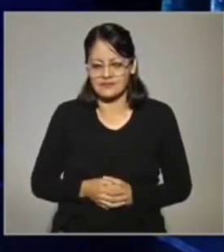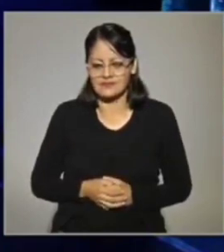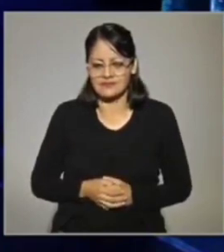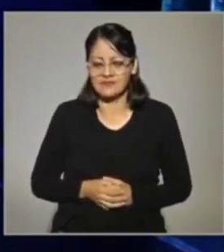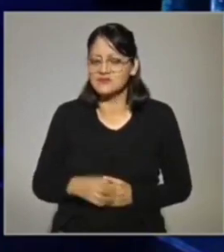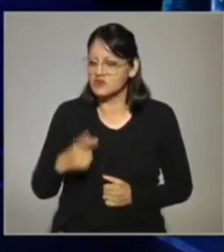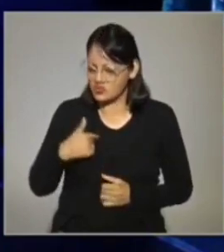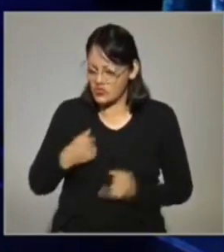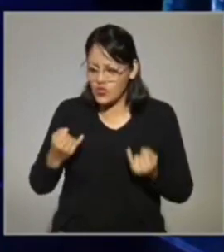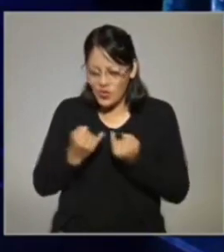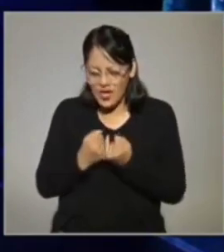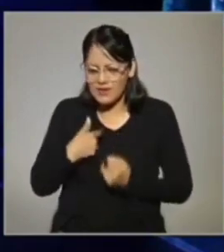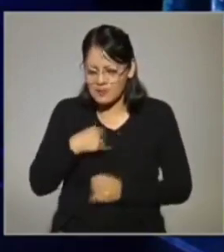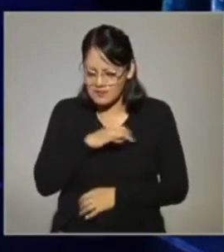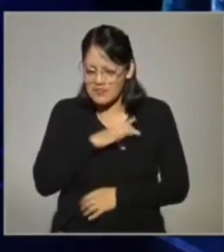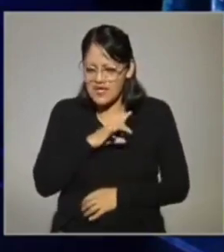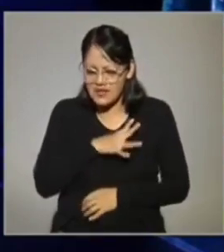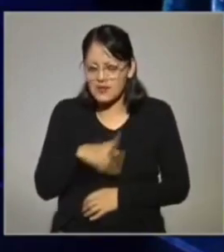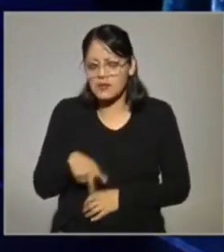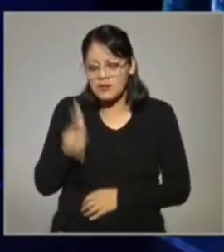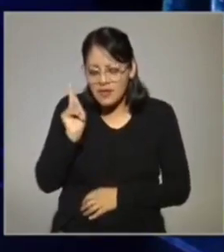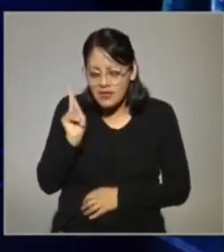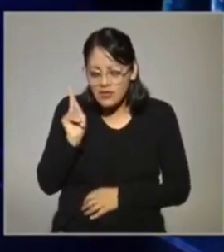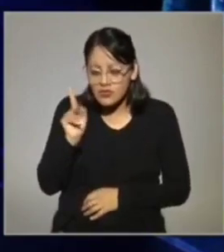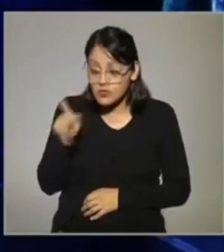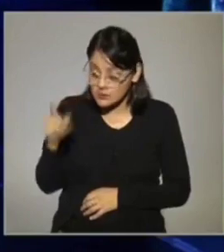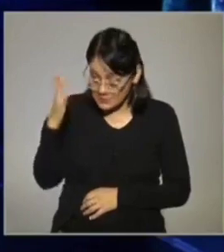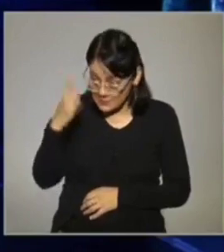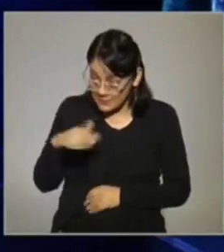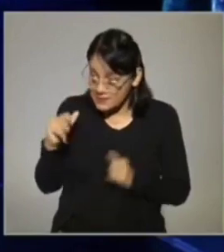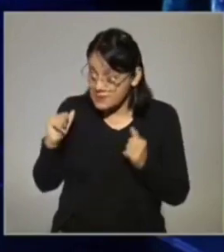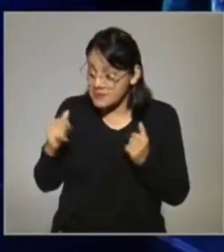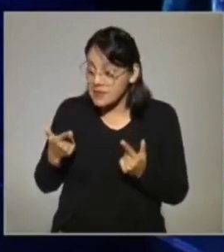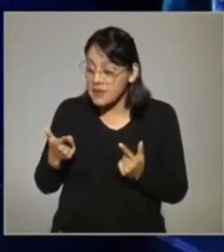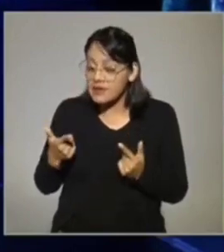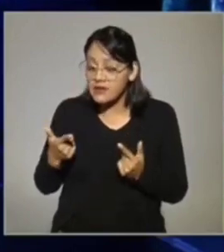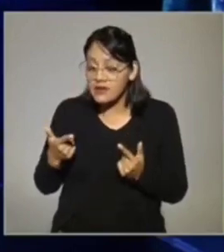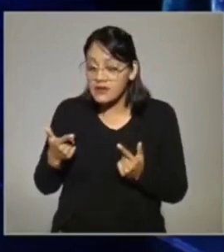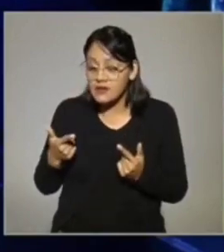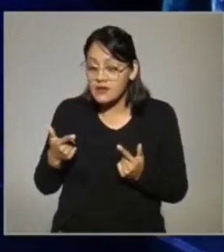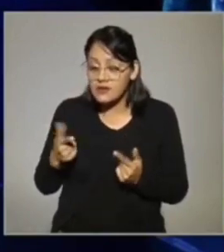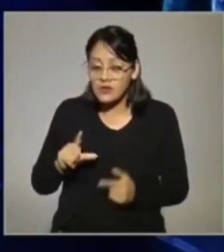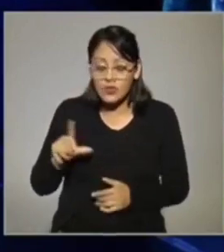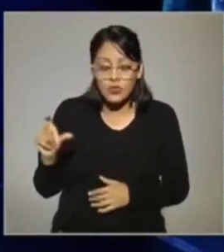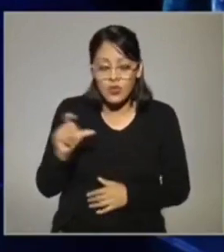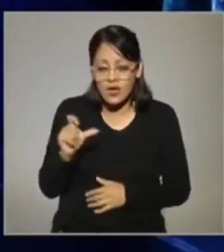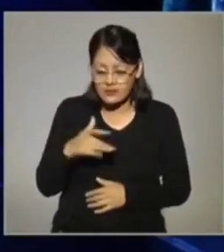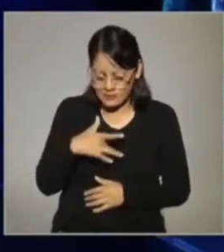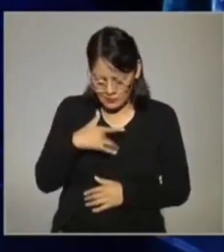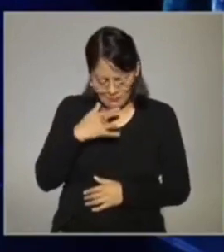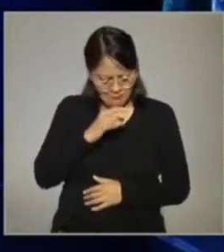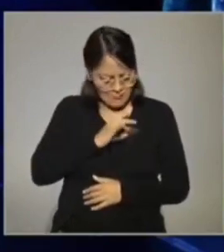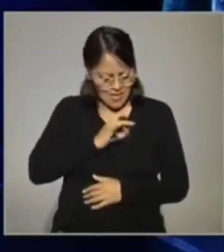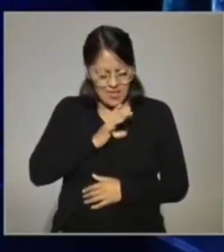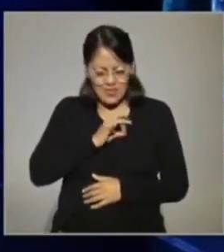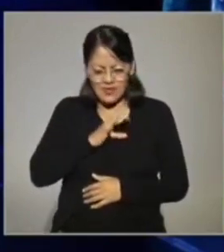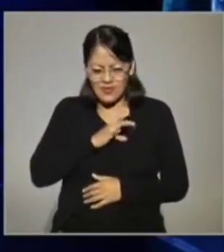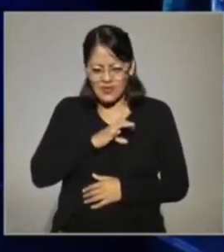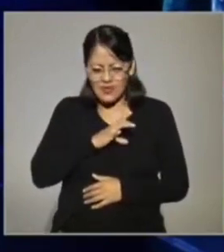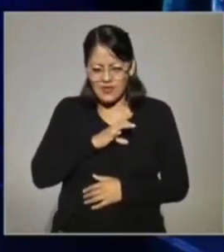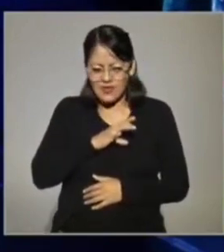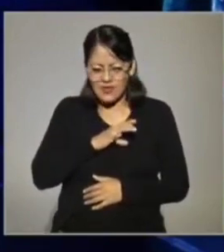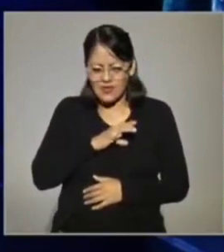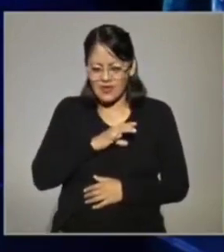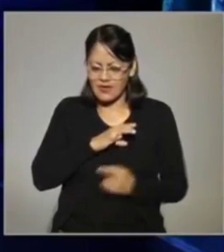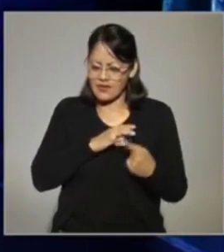Yo también tengo miedo, pero ¿sabes algo? Cuando he tenido más miedo, ¿cómo decimos lo